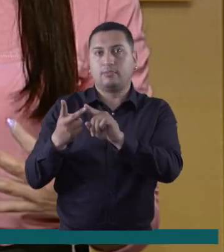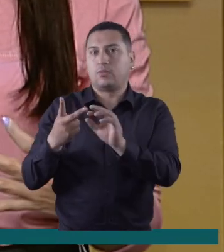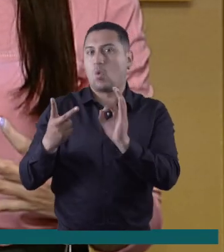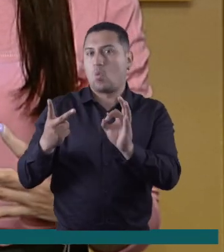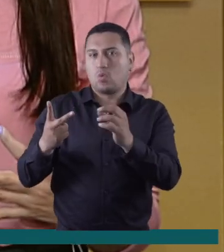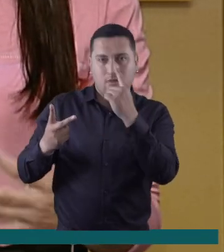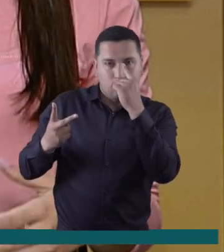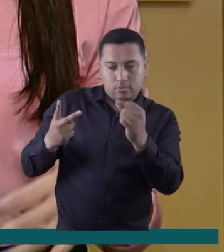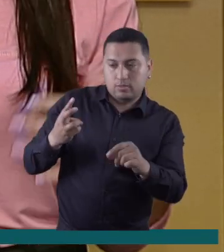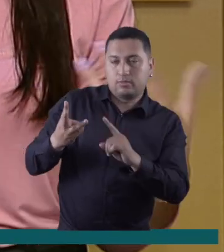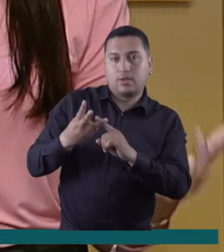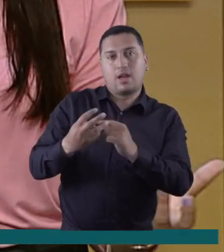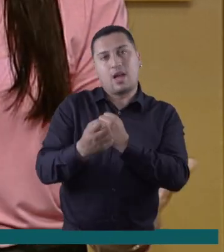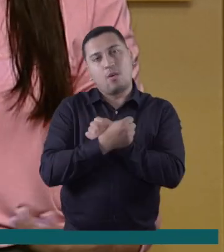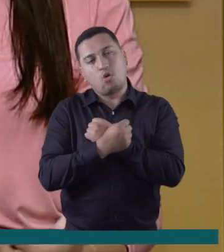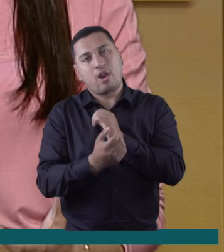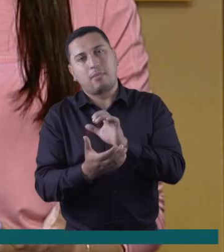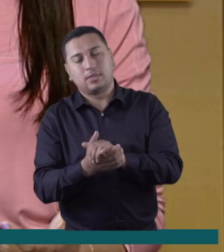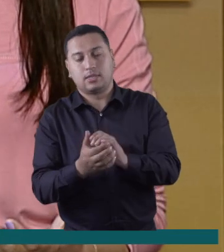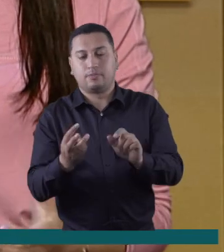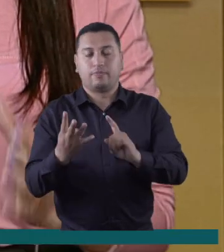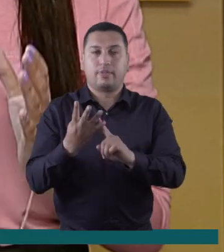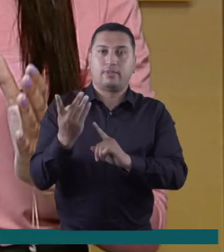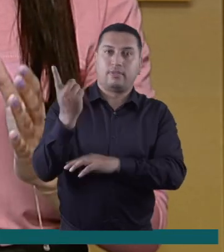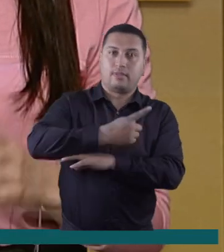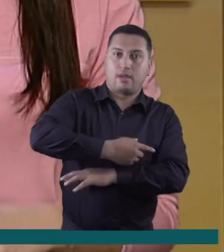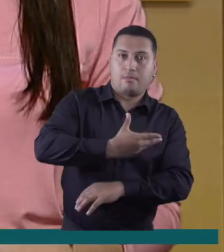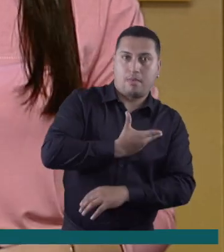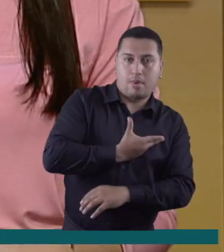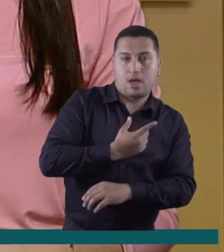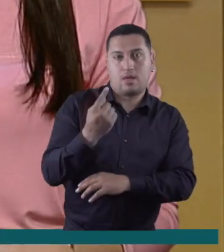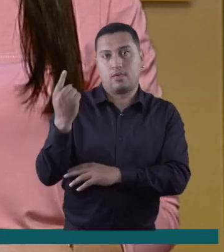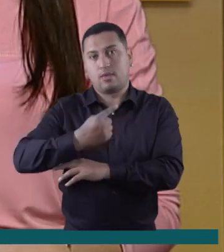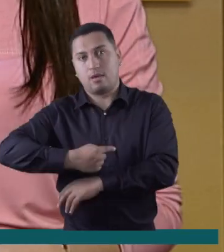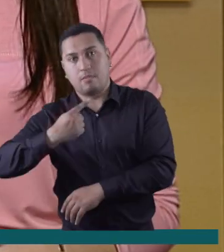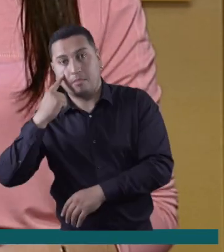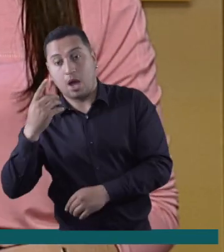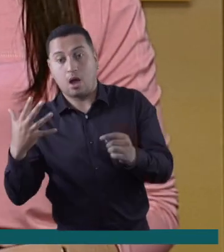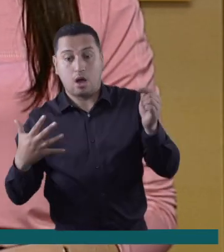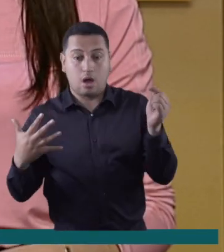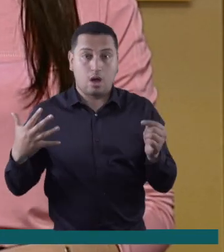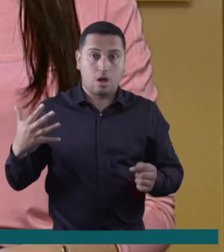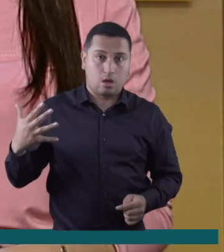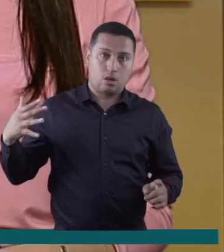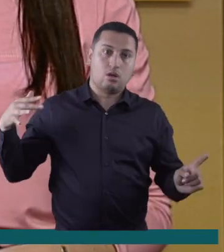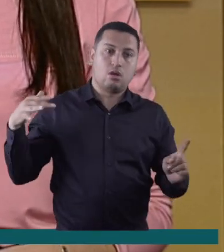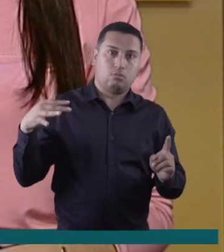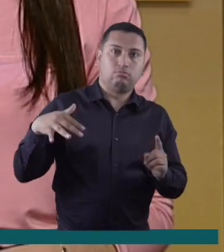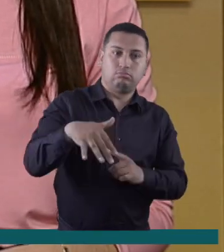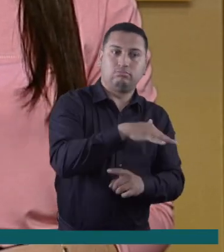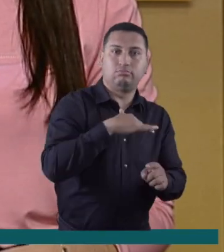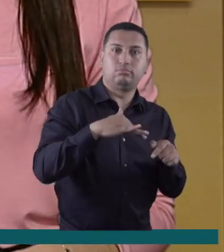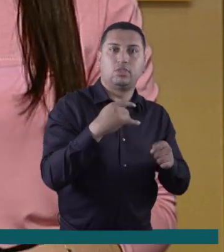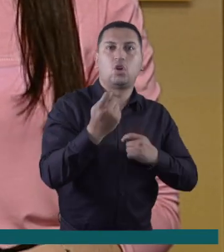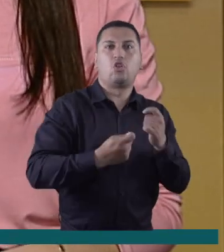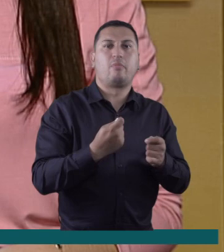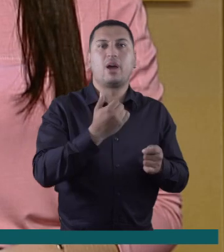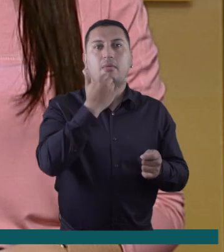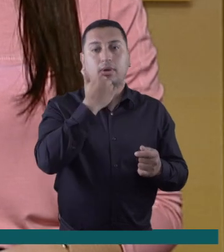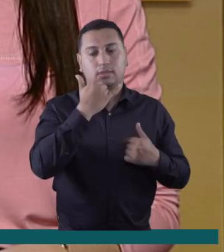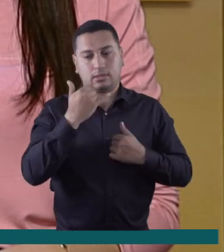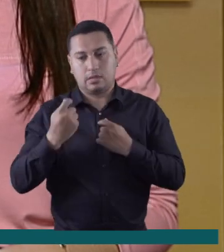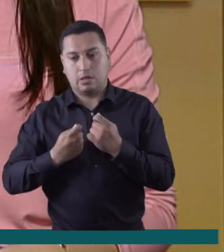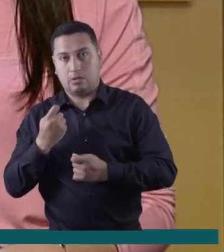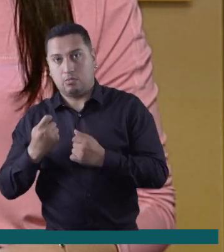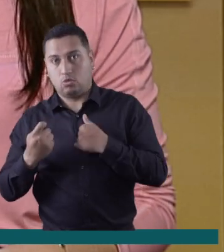Halloween, amor y amistad, día de la madre, día del padre, influyen en la economía. Y si tienes un emprendimiento, estas fechas son un